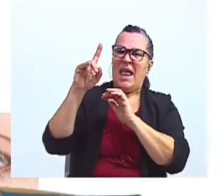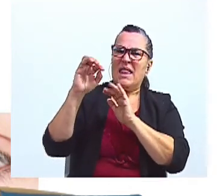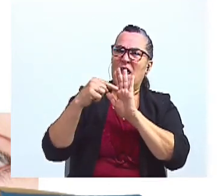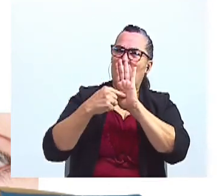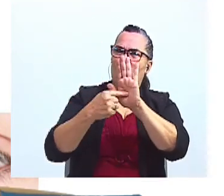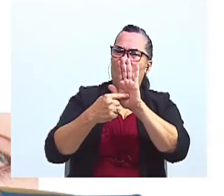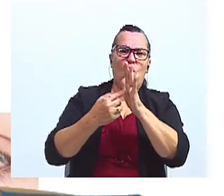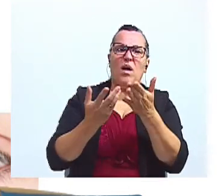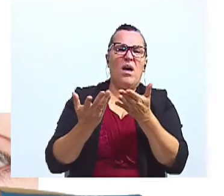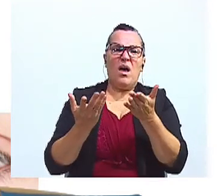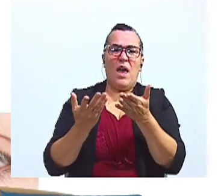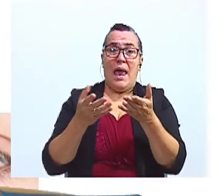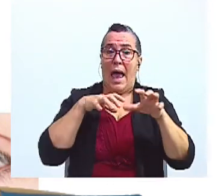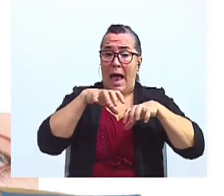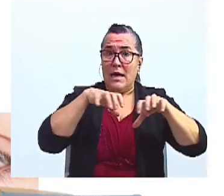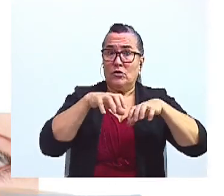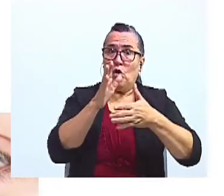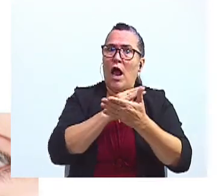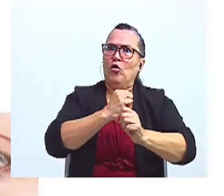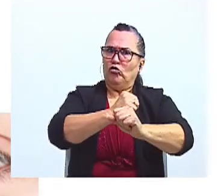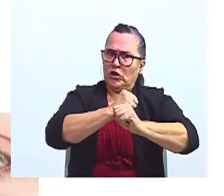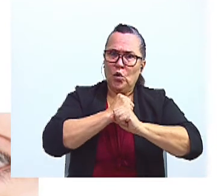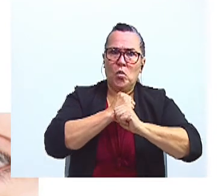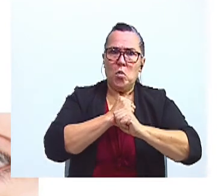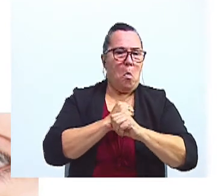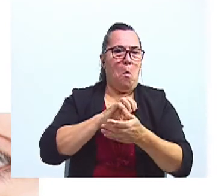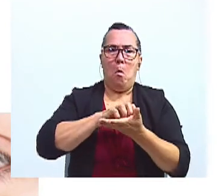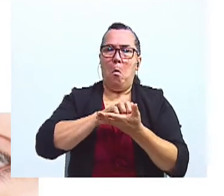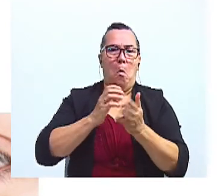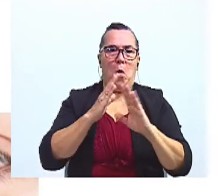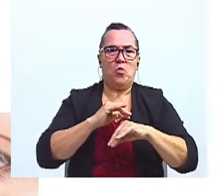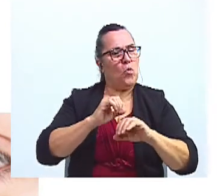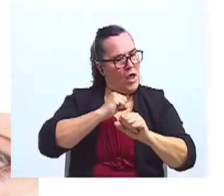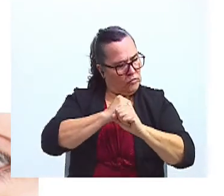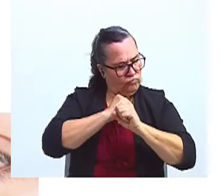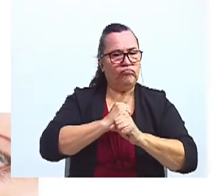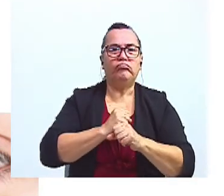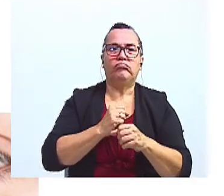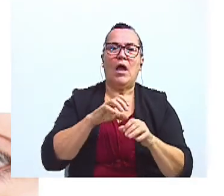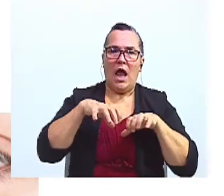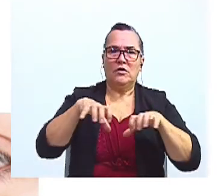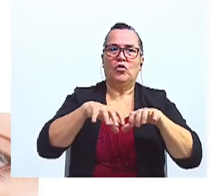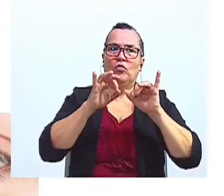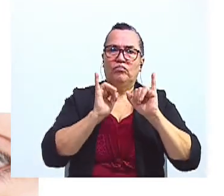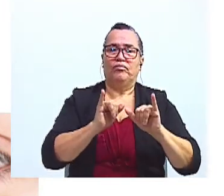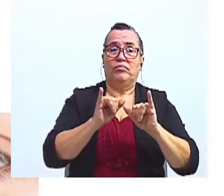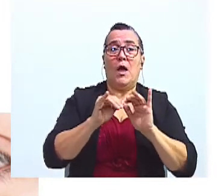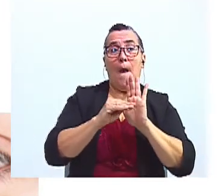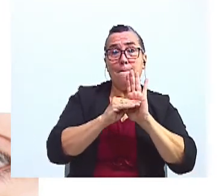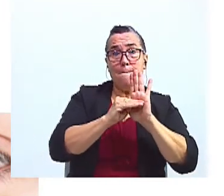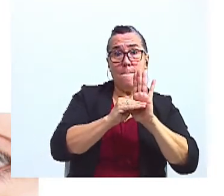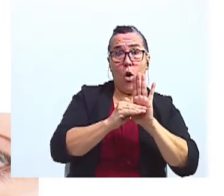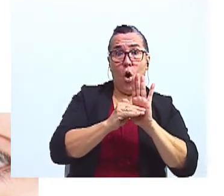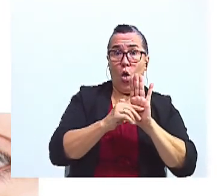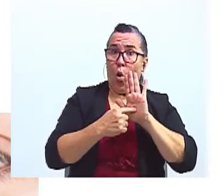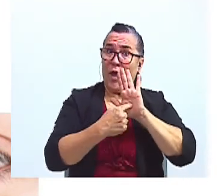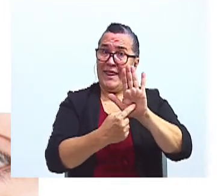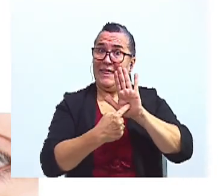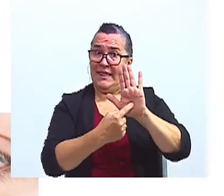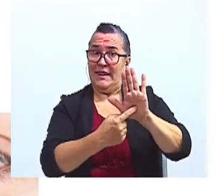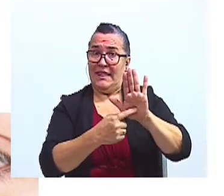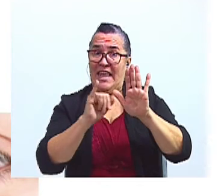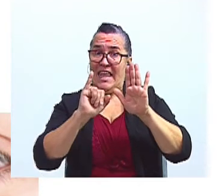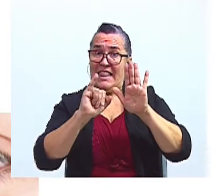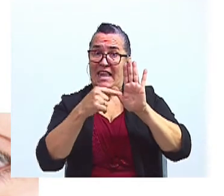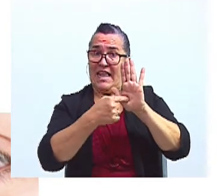que la acción es algo seguro, no cuestionable. ¿Está bien? Este modo, este modo indicativo me va a